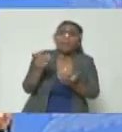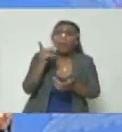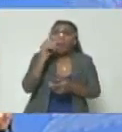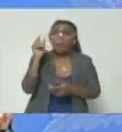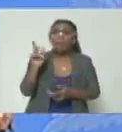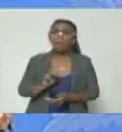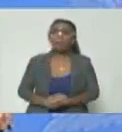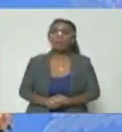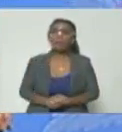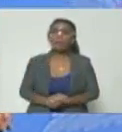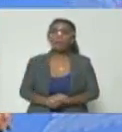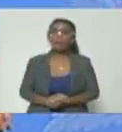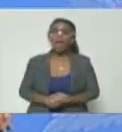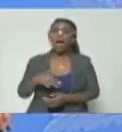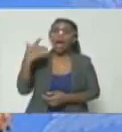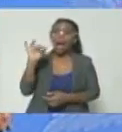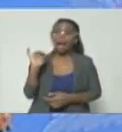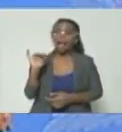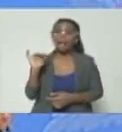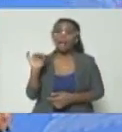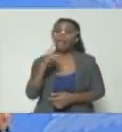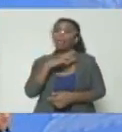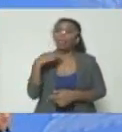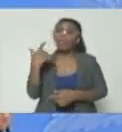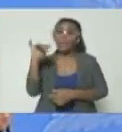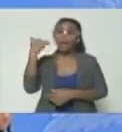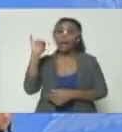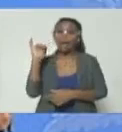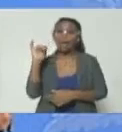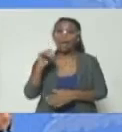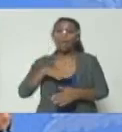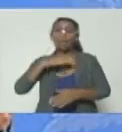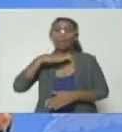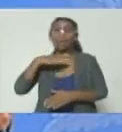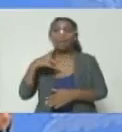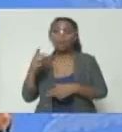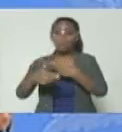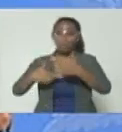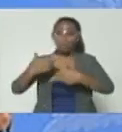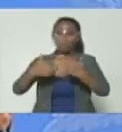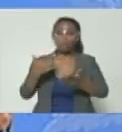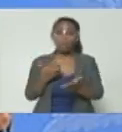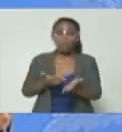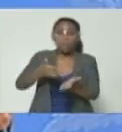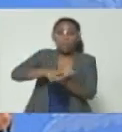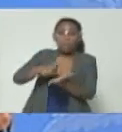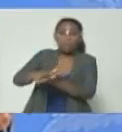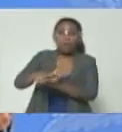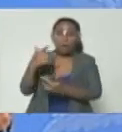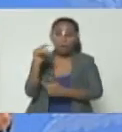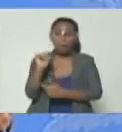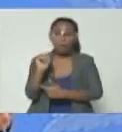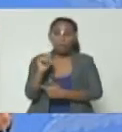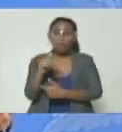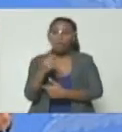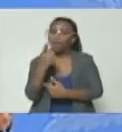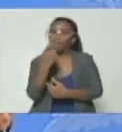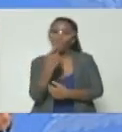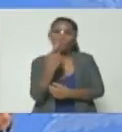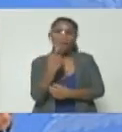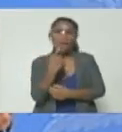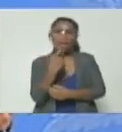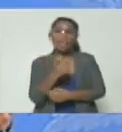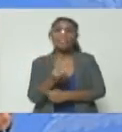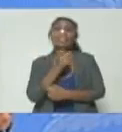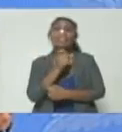tienes los dulces o sea las armas dame estatus de eso aún no le dice Graterón está